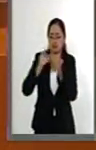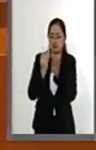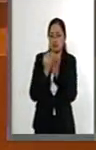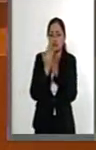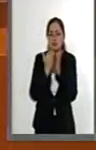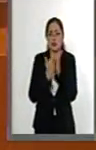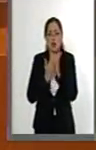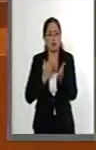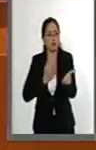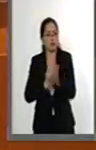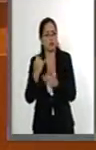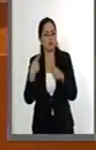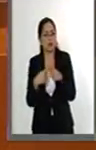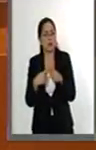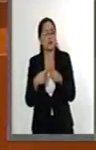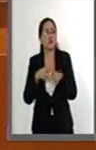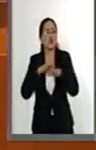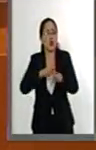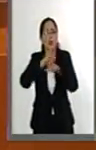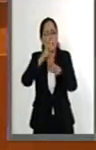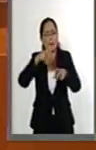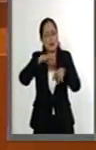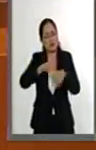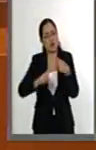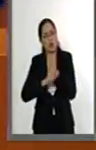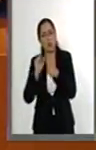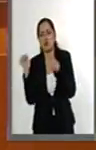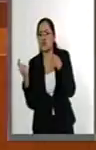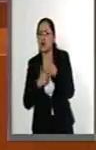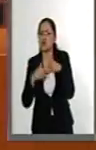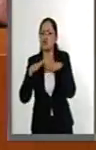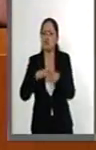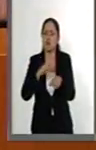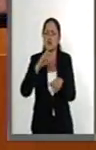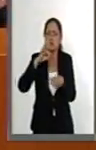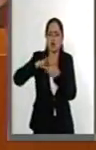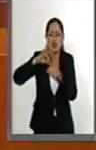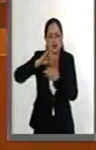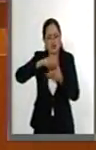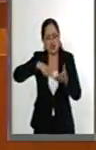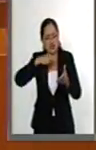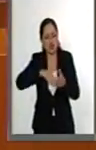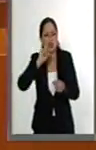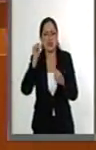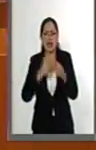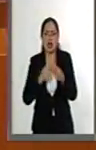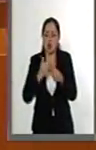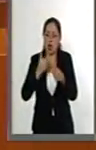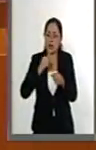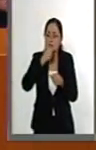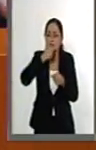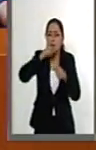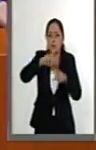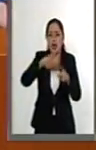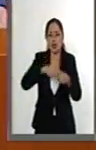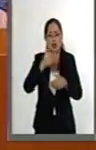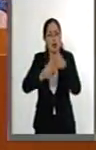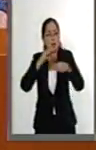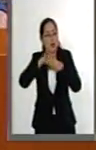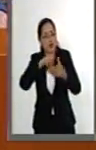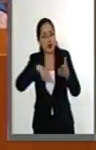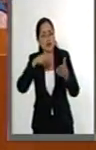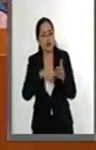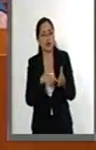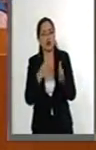decidir sobre las controversias que se presentan en todos los comicios de pre-campaña hasta una jornada electoral